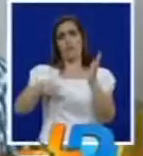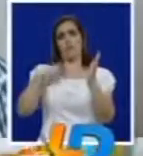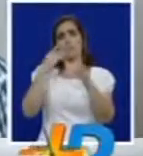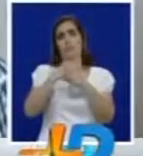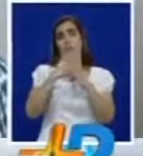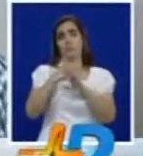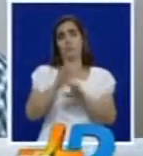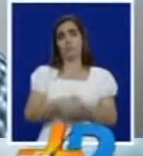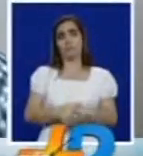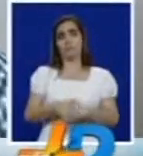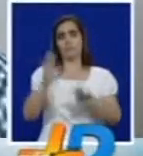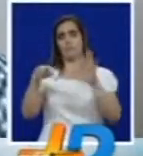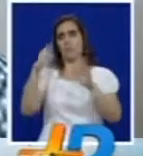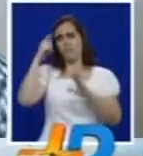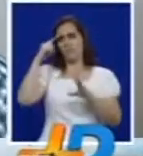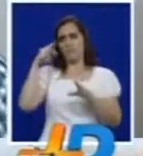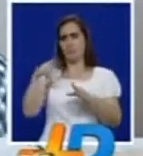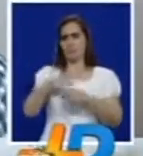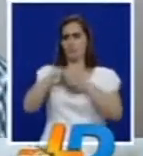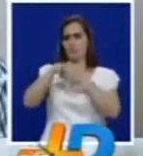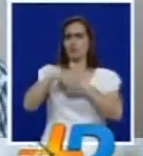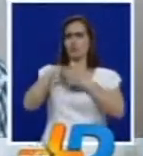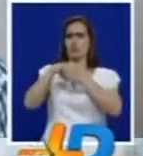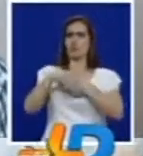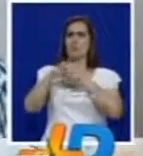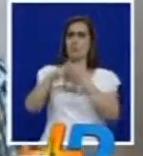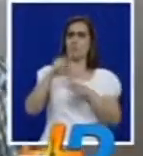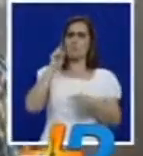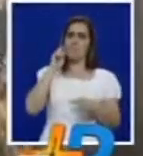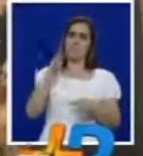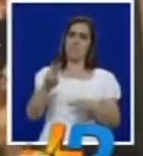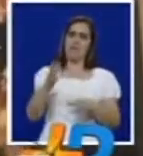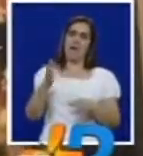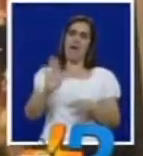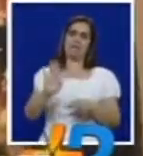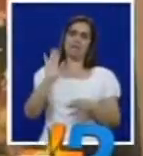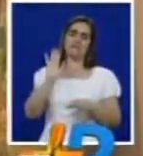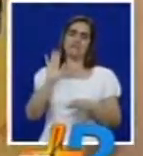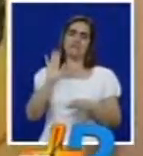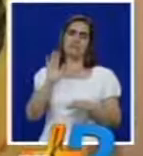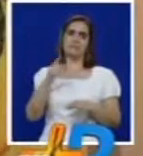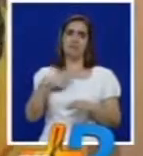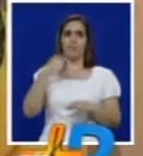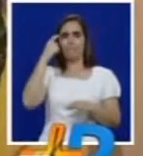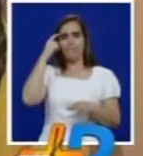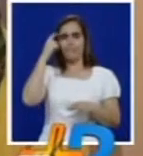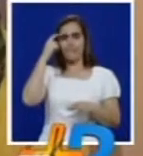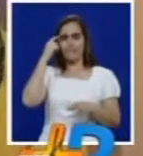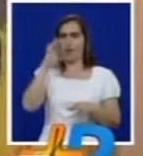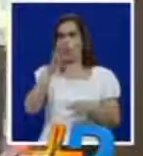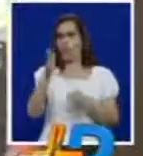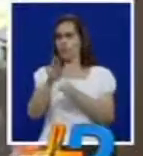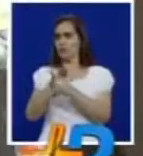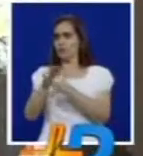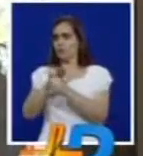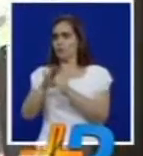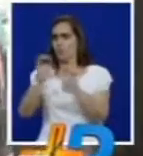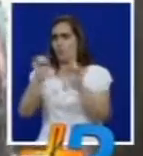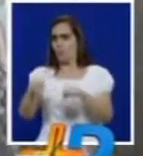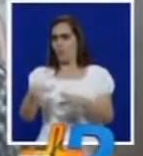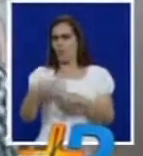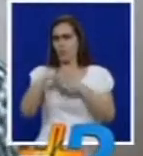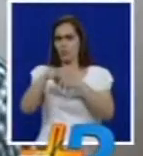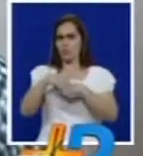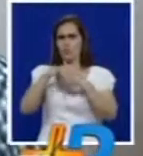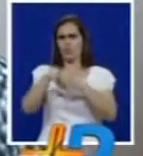Que no veamos el caballo o los caballos como normalmente nos los presentan sino mostrarlos como en otro enfoque como en otro ambiente que es un